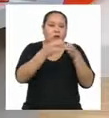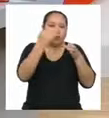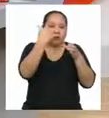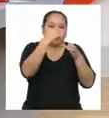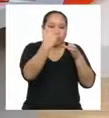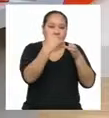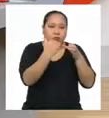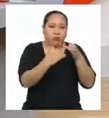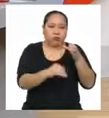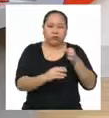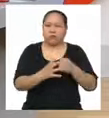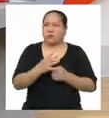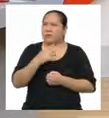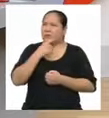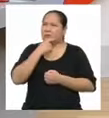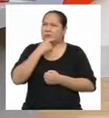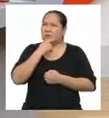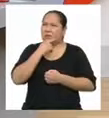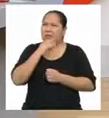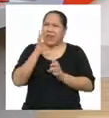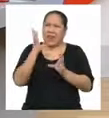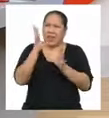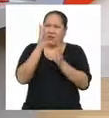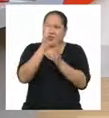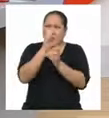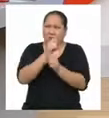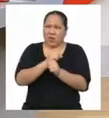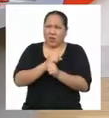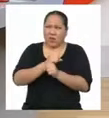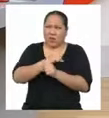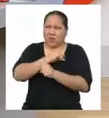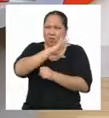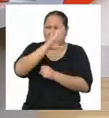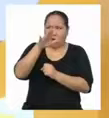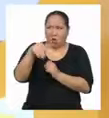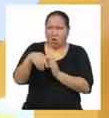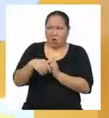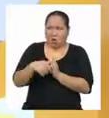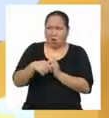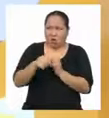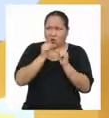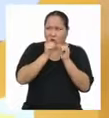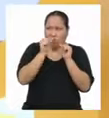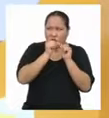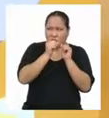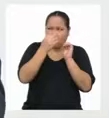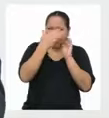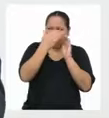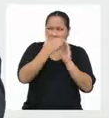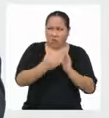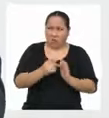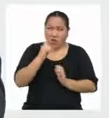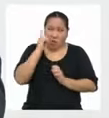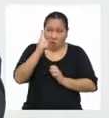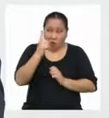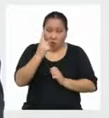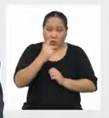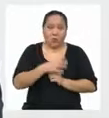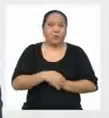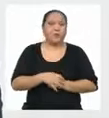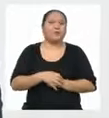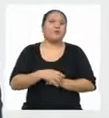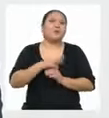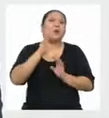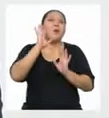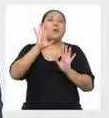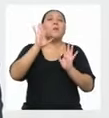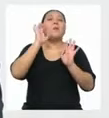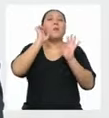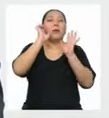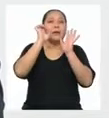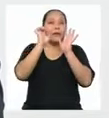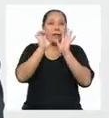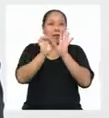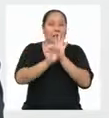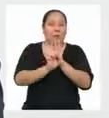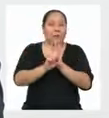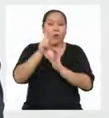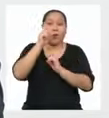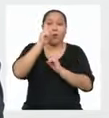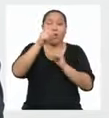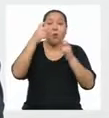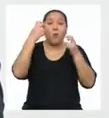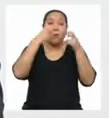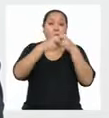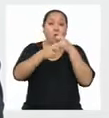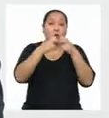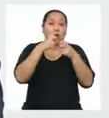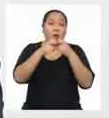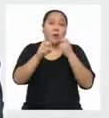¿Se refiere a resumir todos los valores en uno solo? Por ejemplo, ante un problema específico